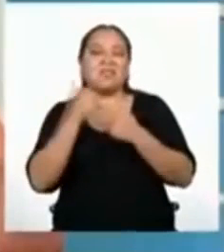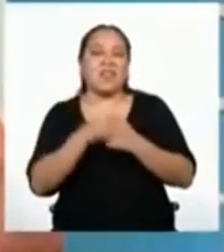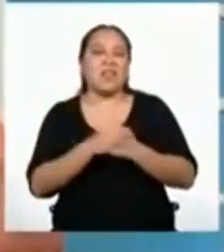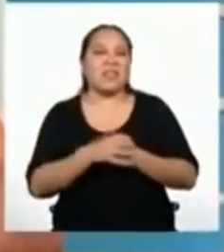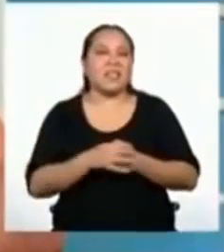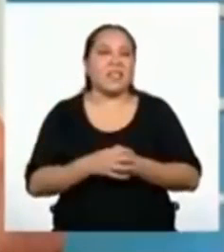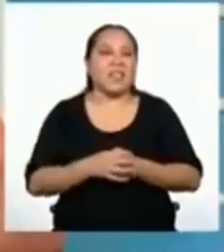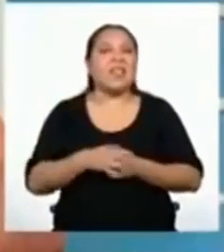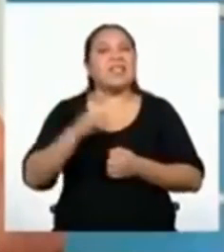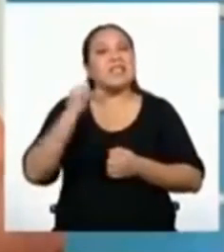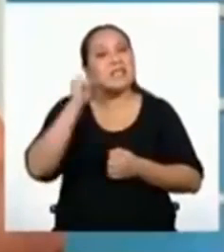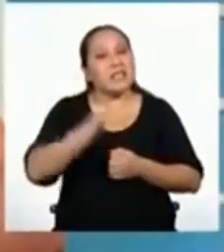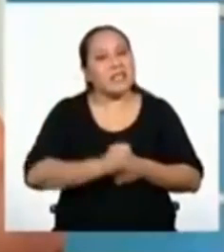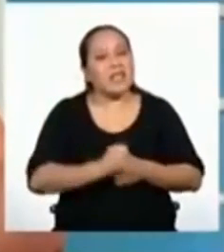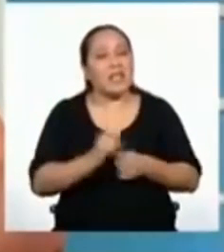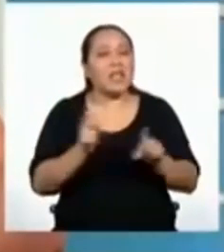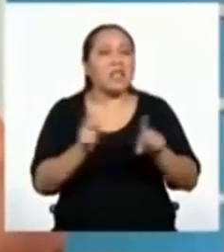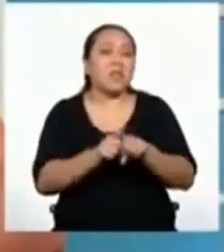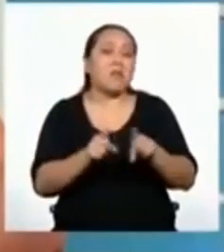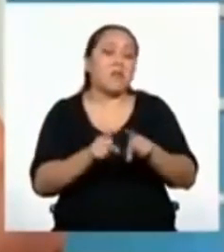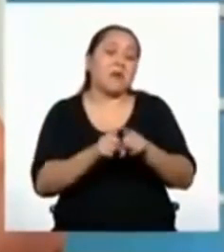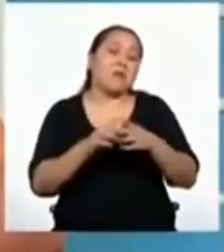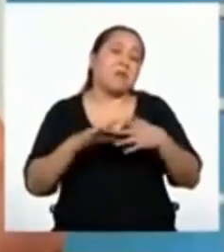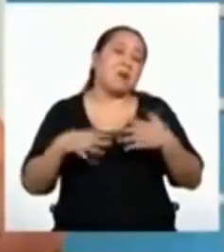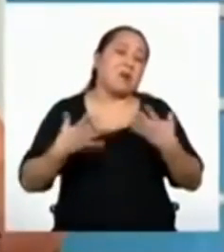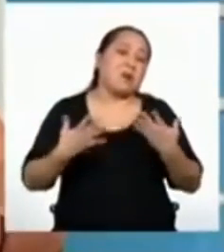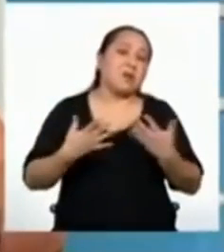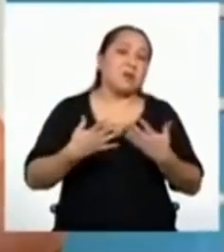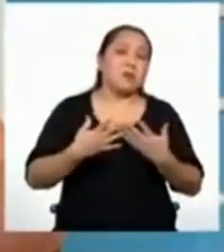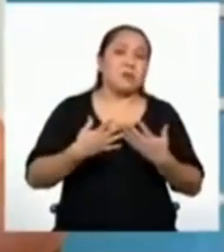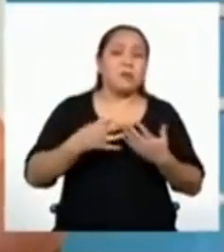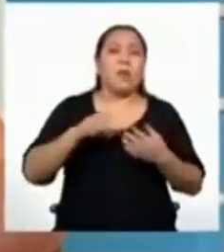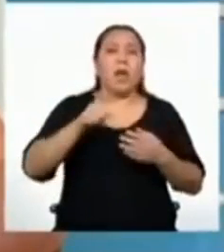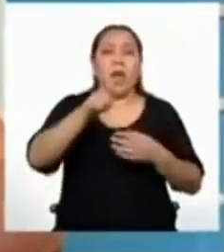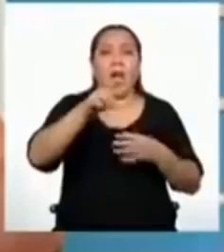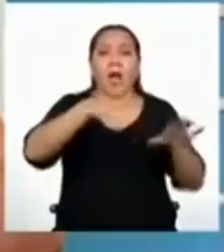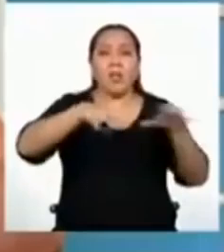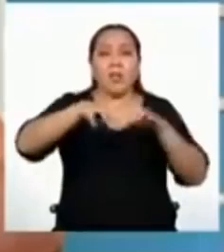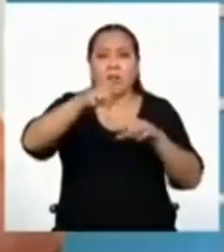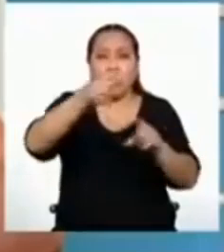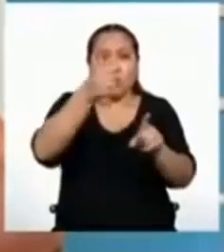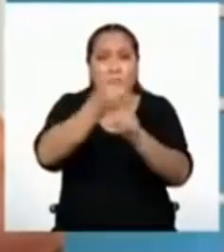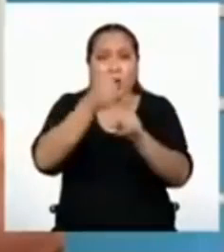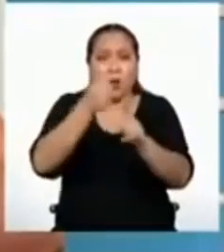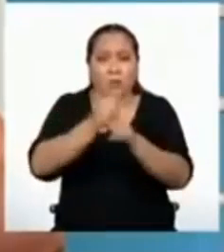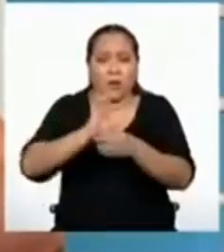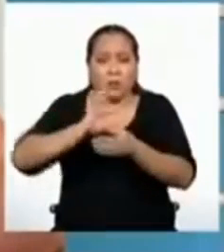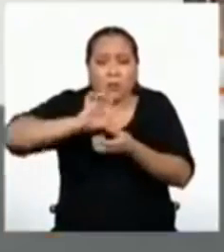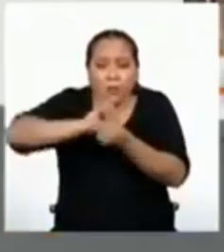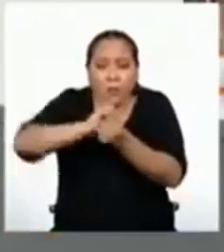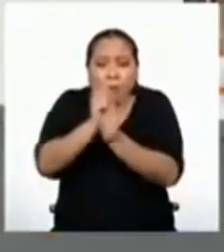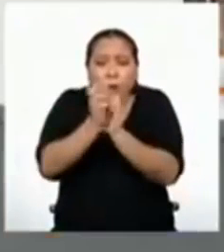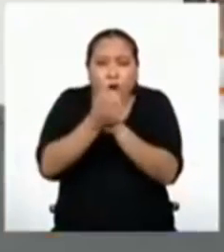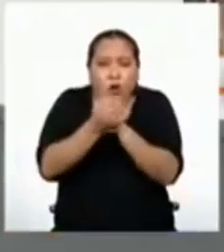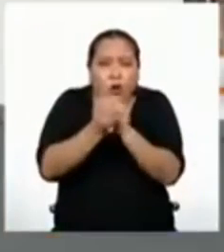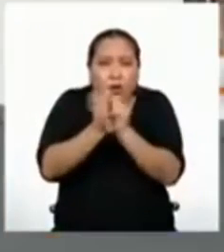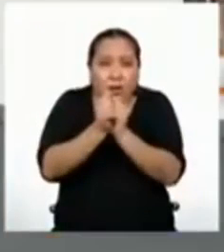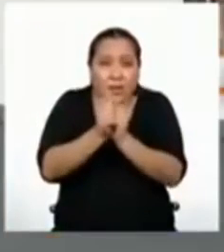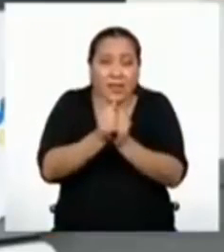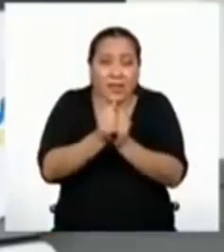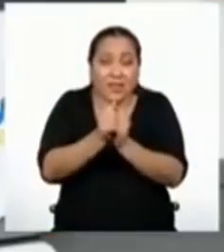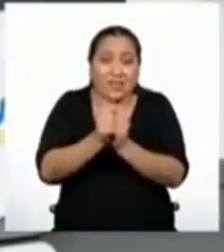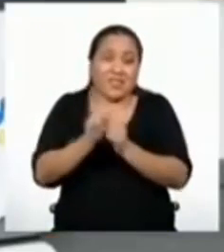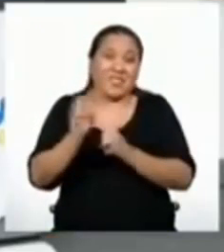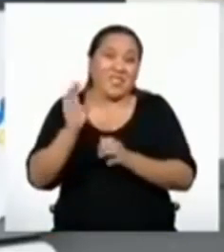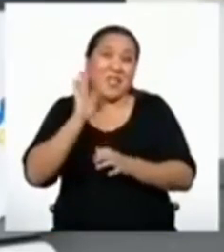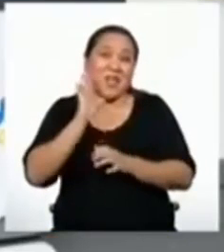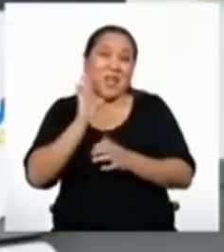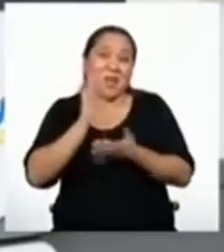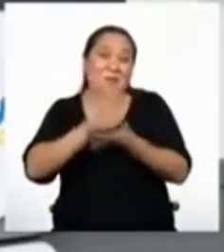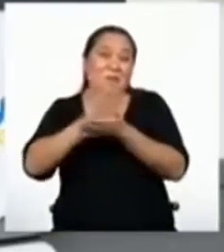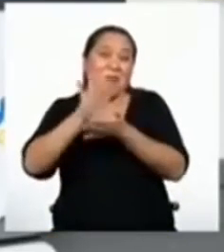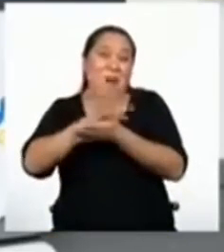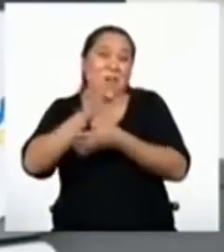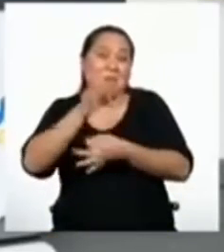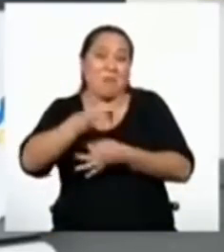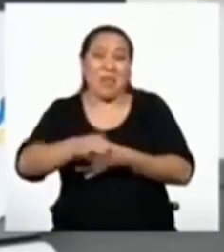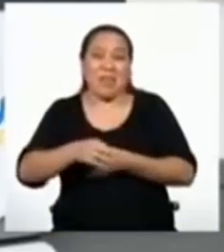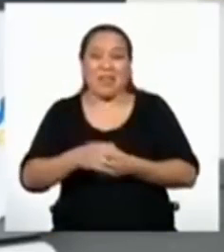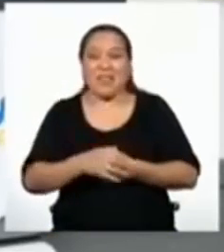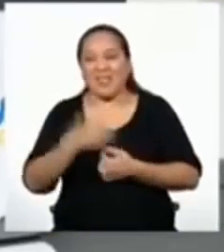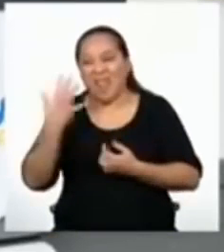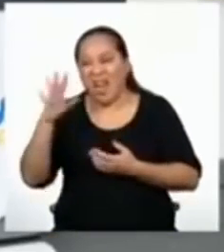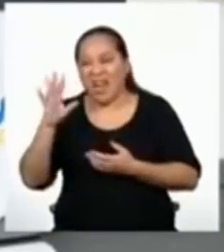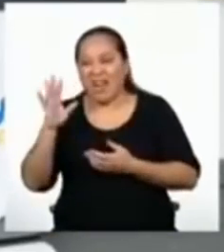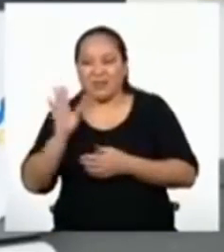maneras. También se me ocurre que puedes hacer tus propias fichas, haciendo bolitas de papel reciclado. ¡Buena! ¡Qué creativo anda!